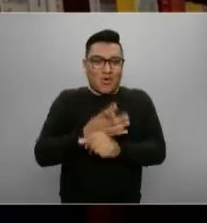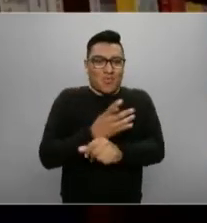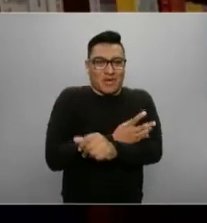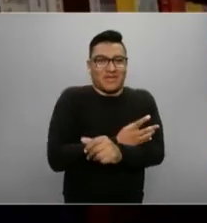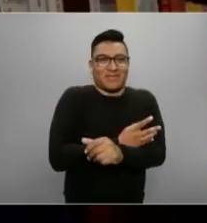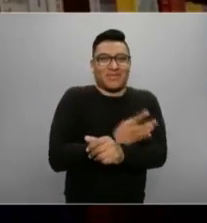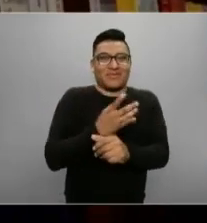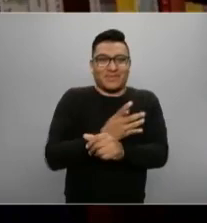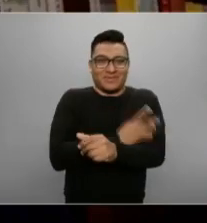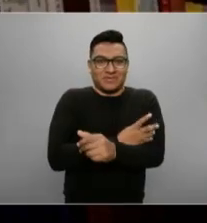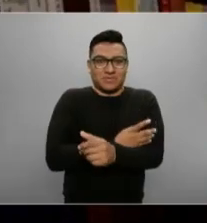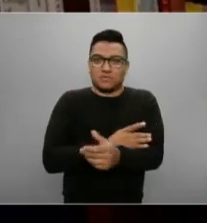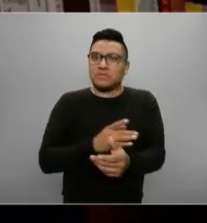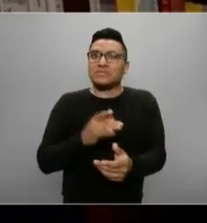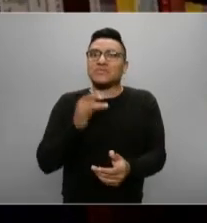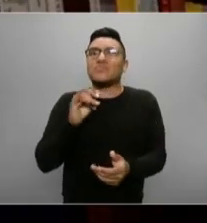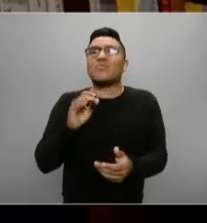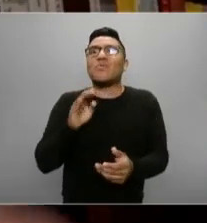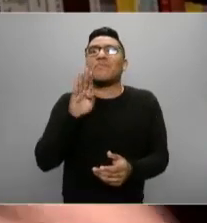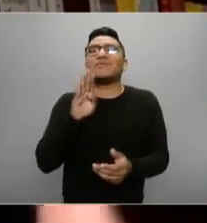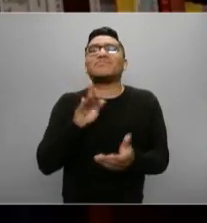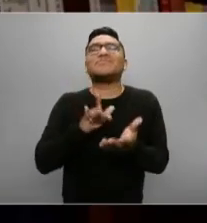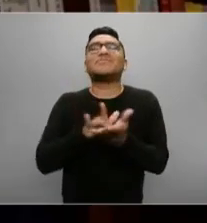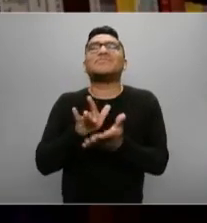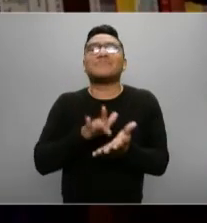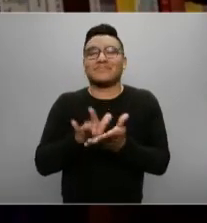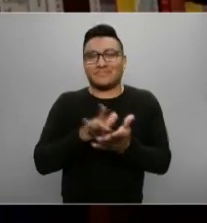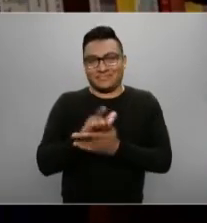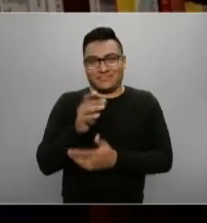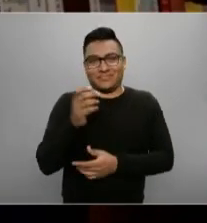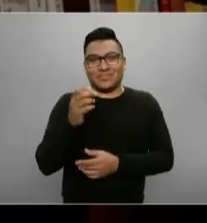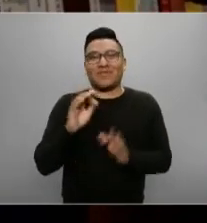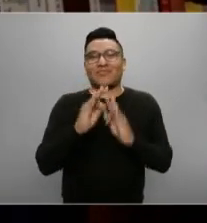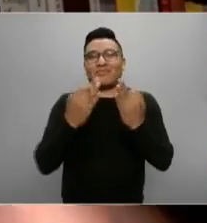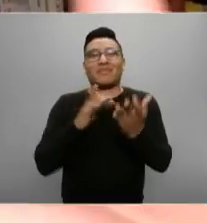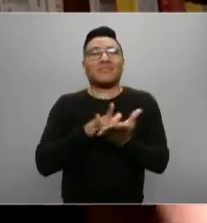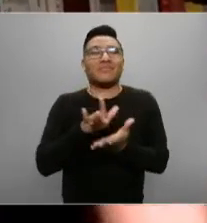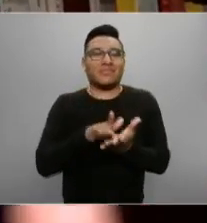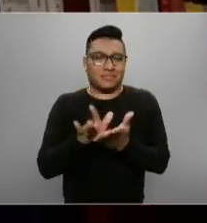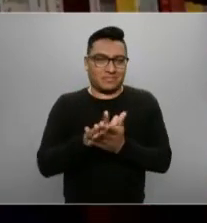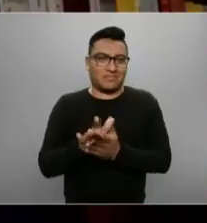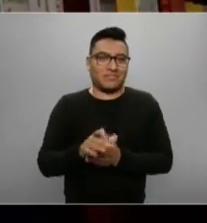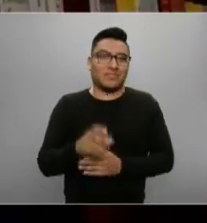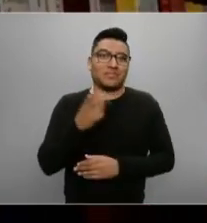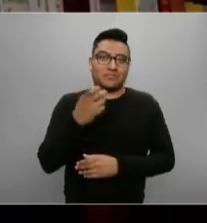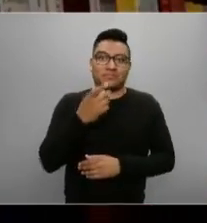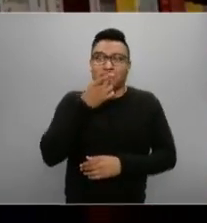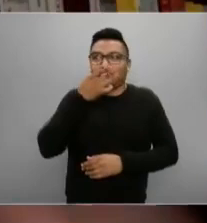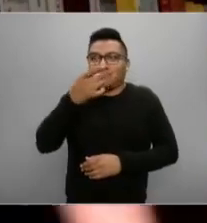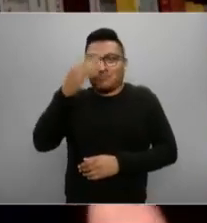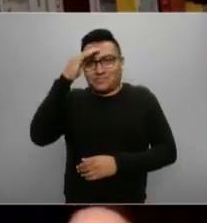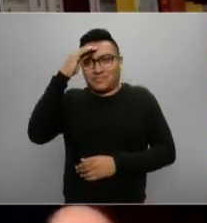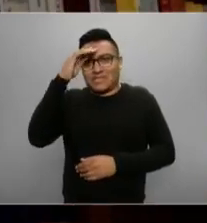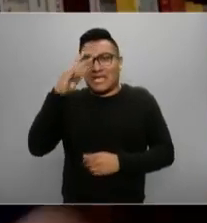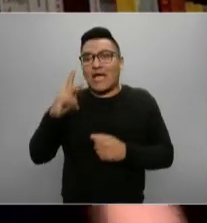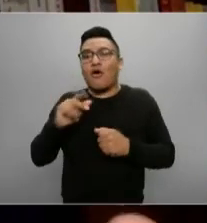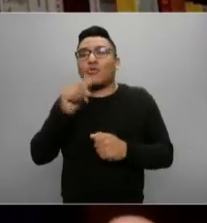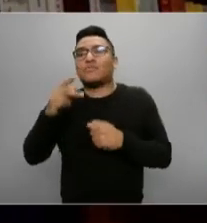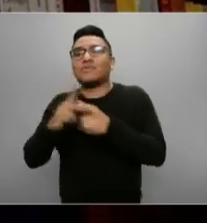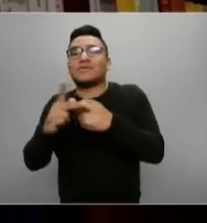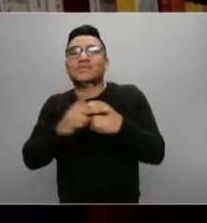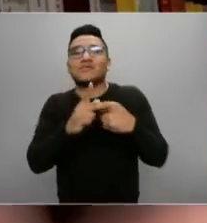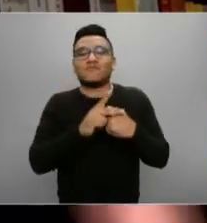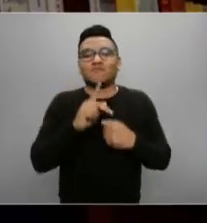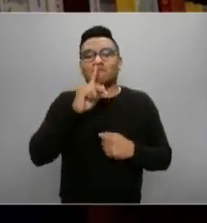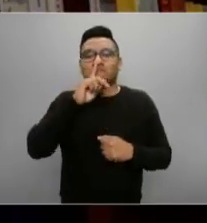que nos faltan y yo espero que muchos de ellos nos acompañen en el silencio. Con otros países